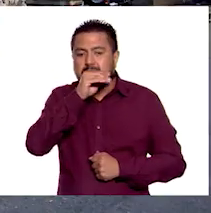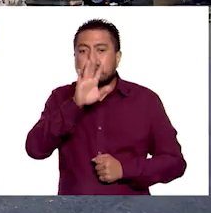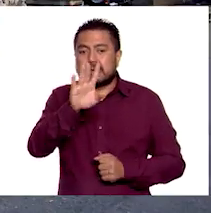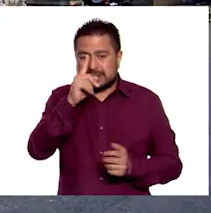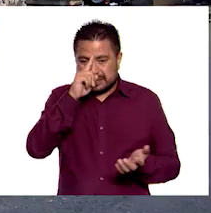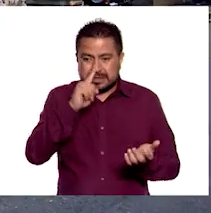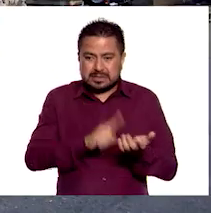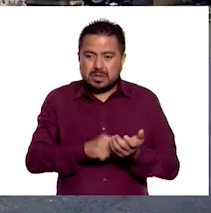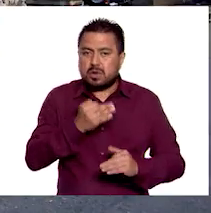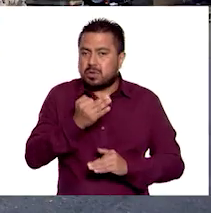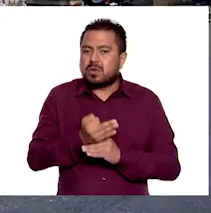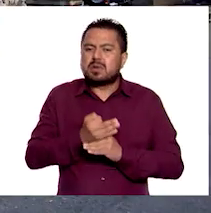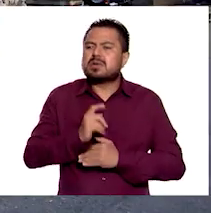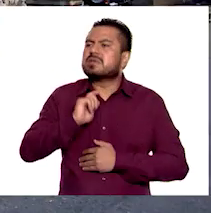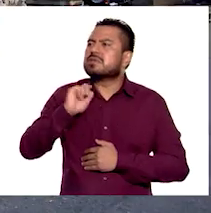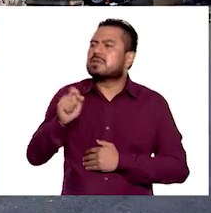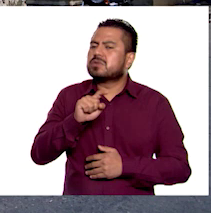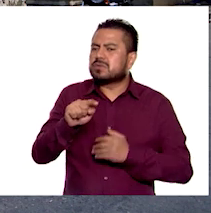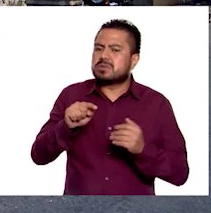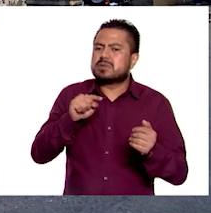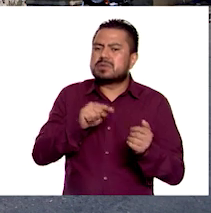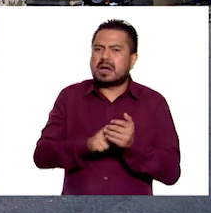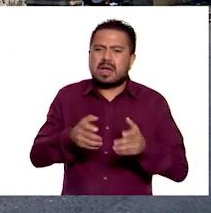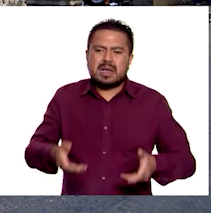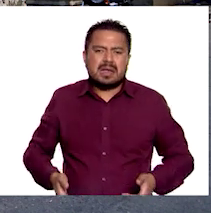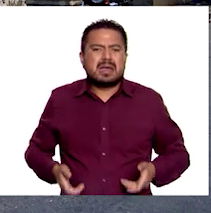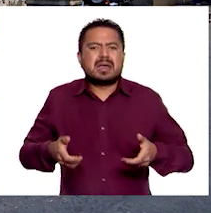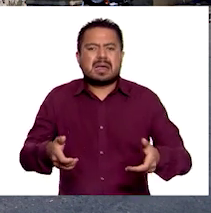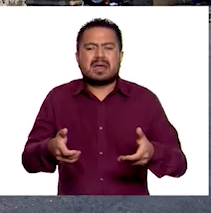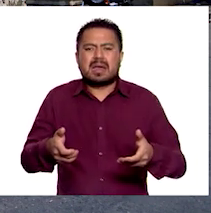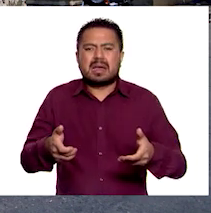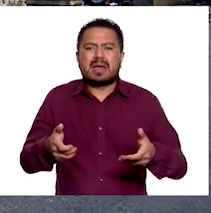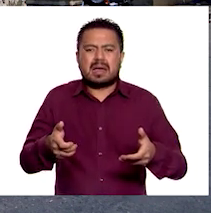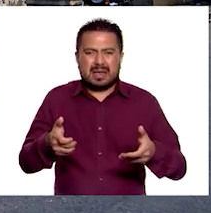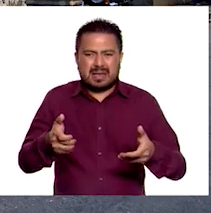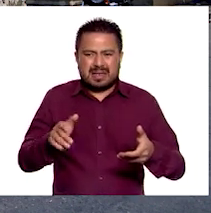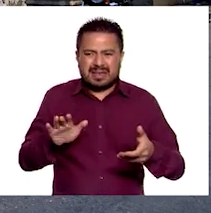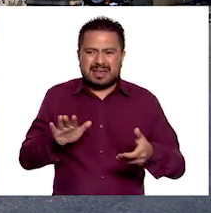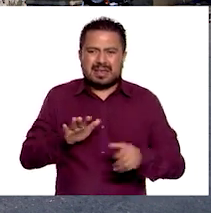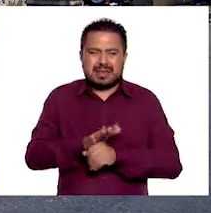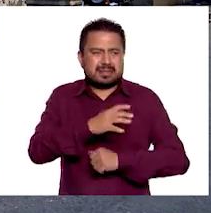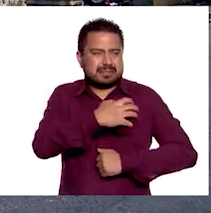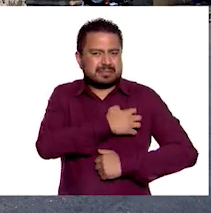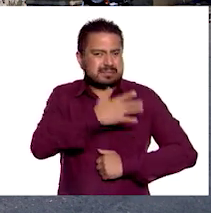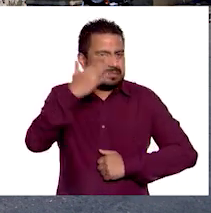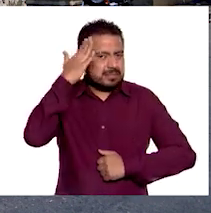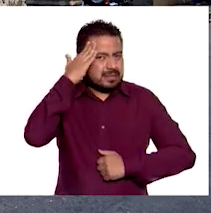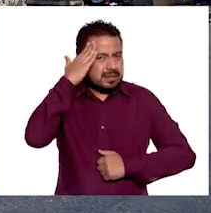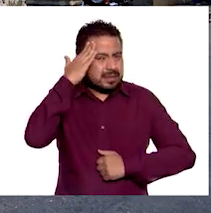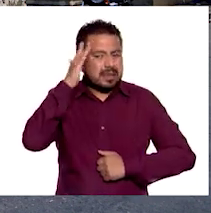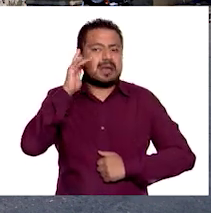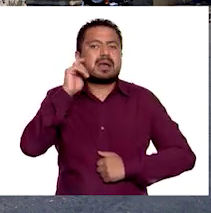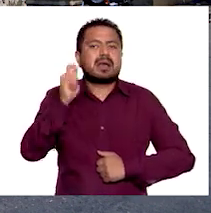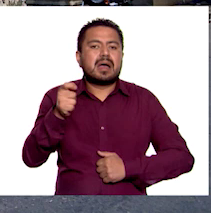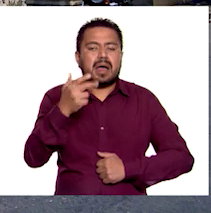crees? Hemos llegado ahora en una de las calles del Puerto Príncipe, la capital de Haití. Las condiciones